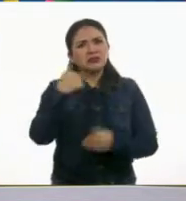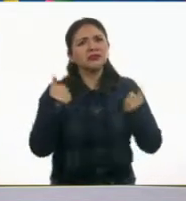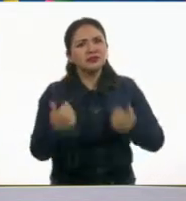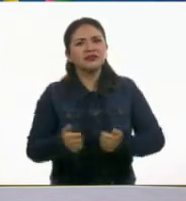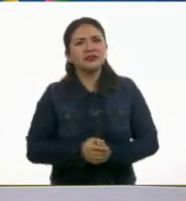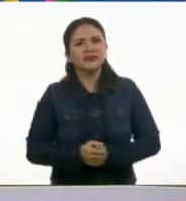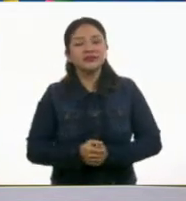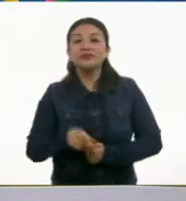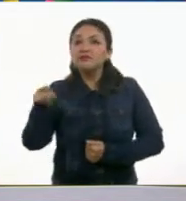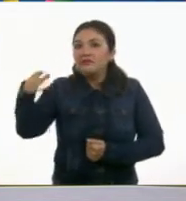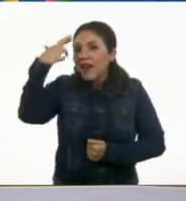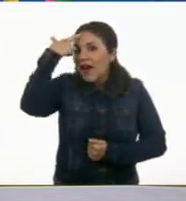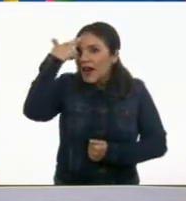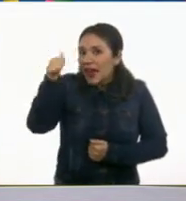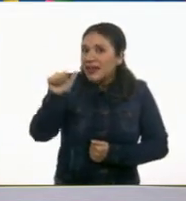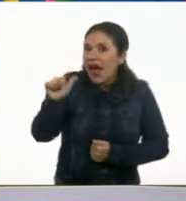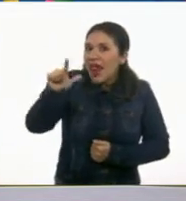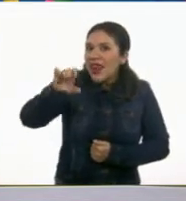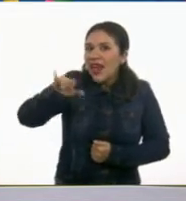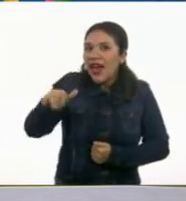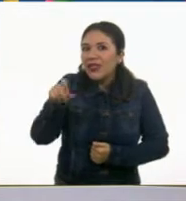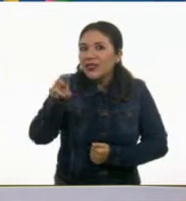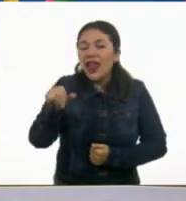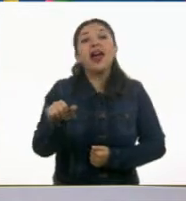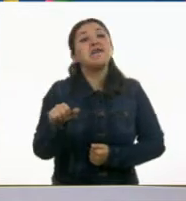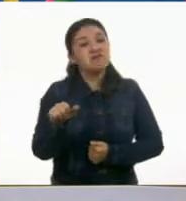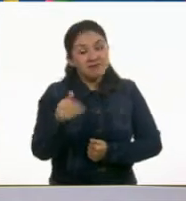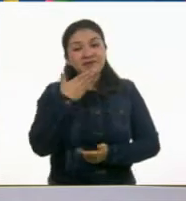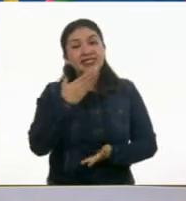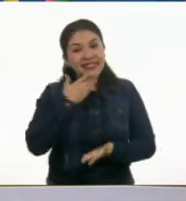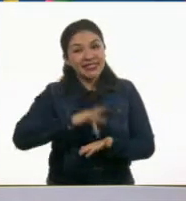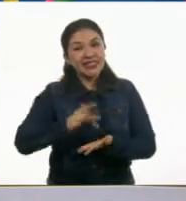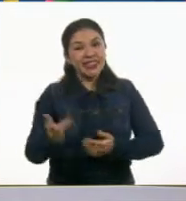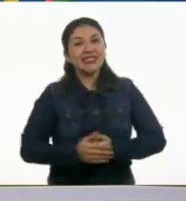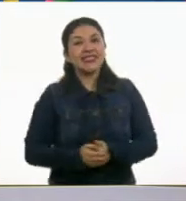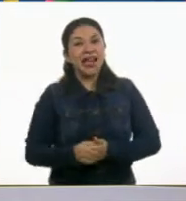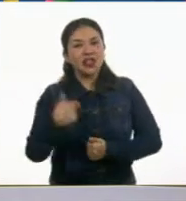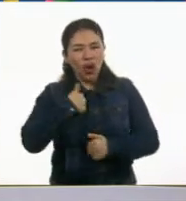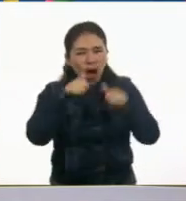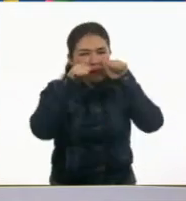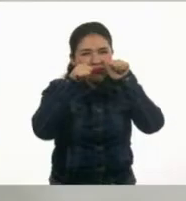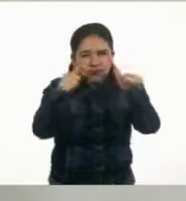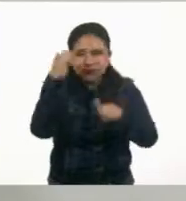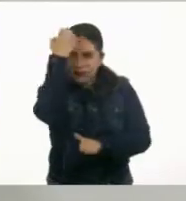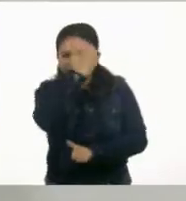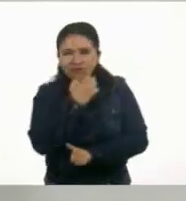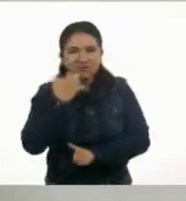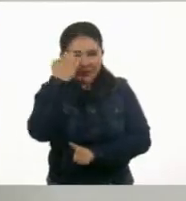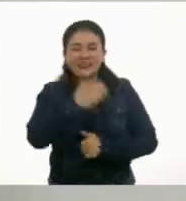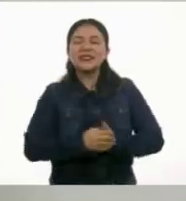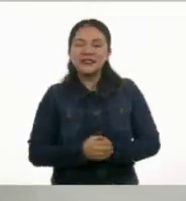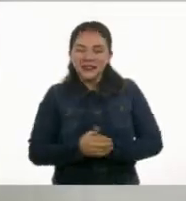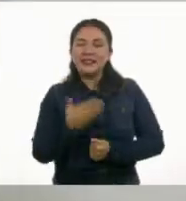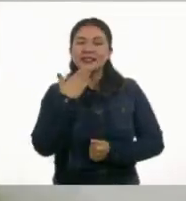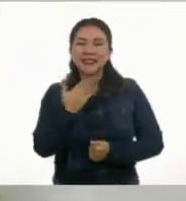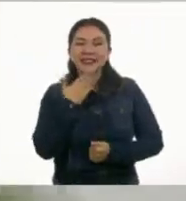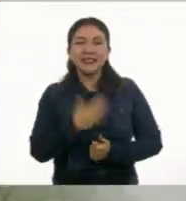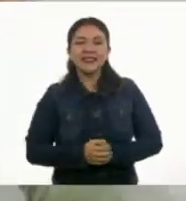lógica. mucha razón. Sí, gracias, Ton. Adelante, Estoy poniendo mucha atención. Sí que sí.